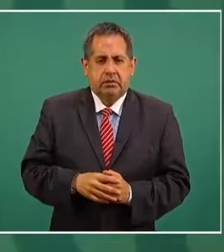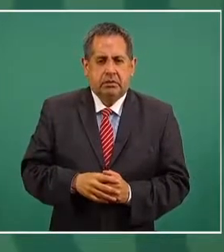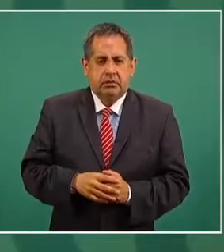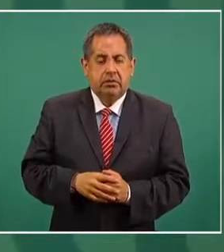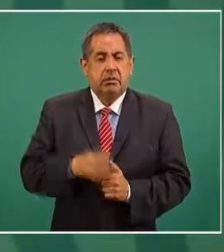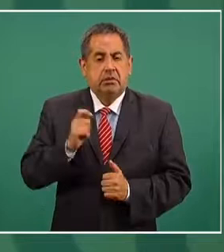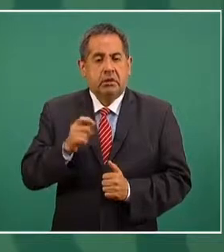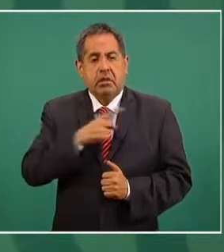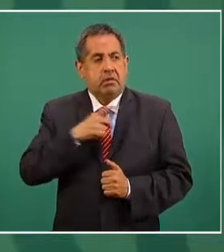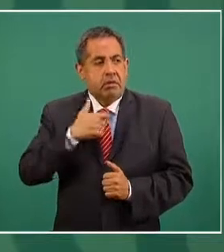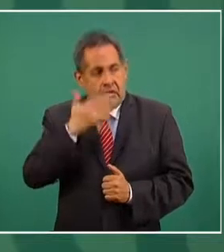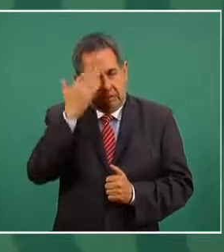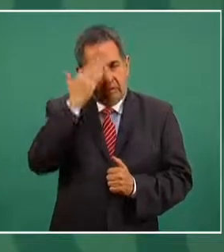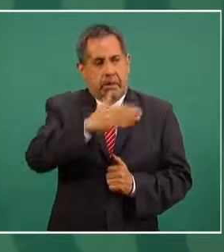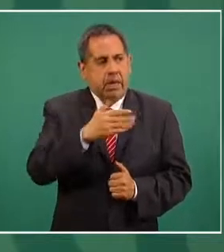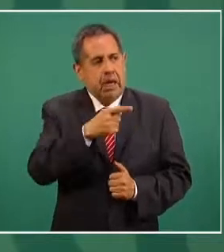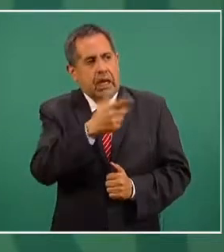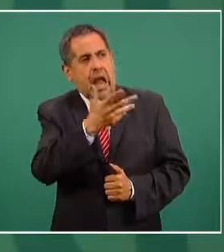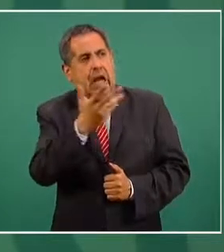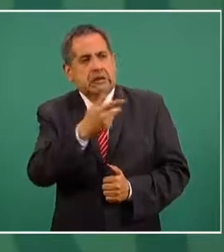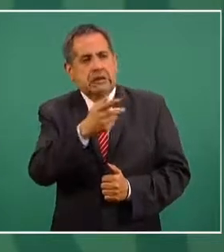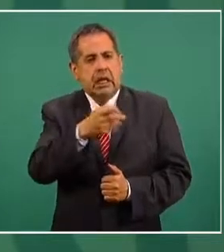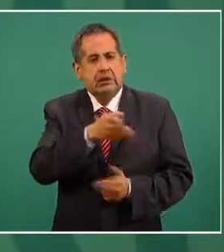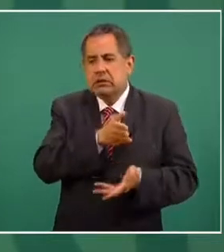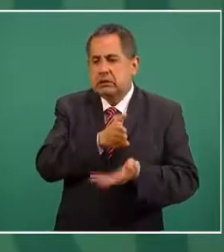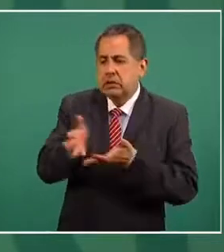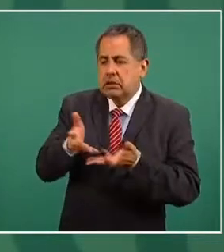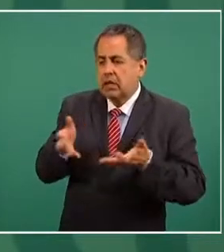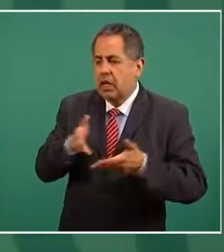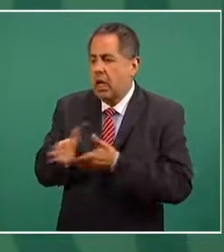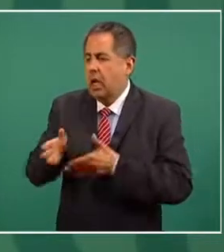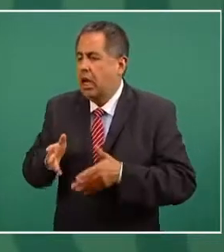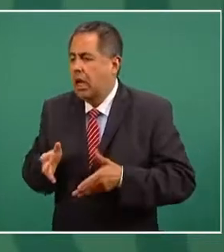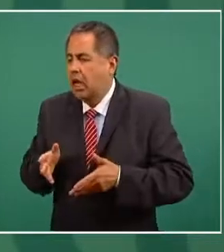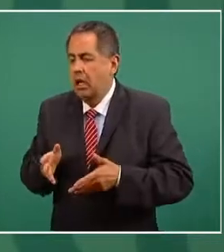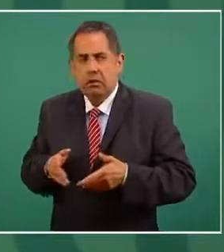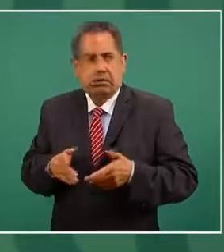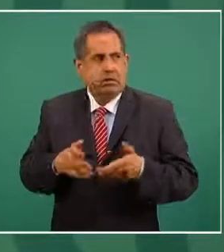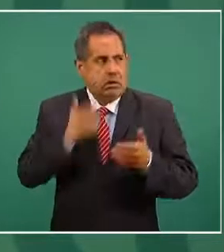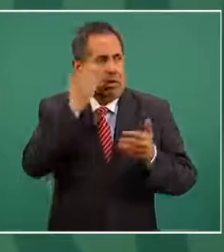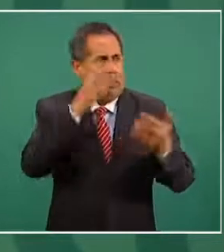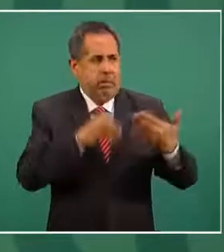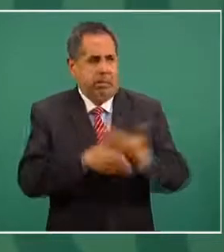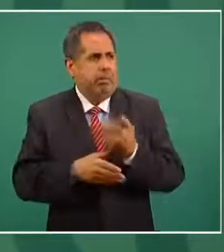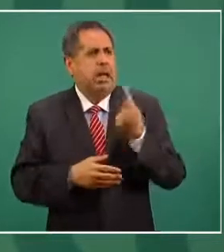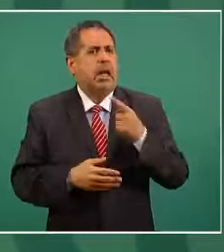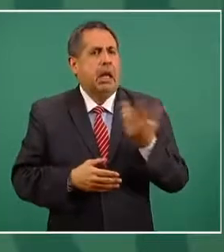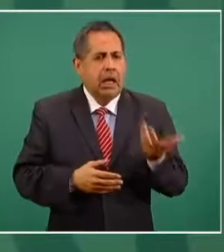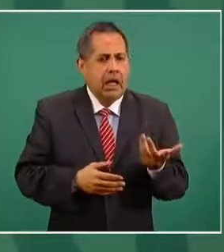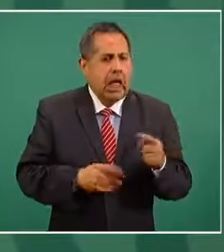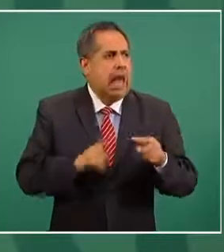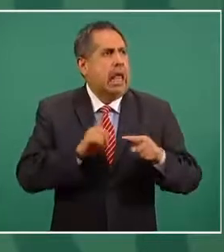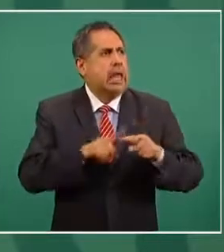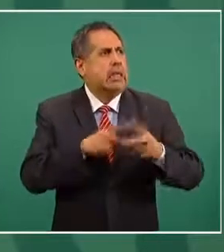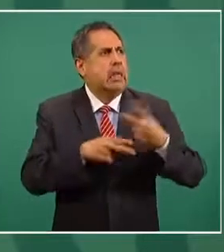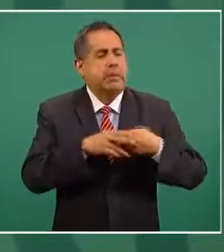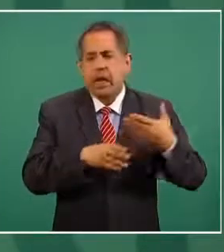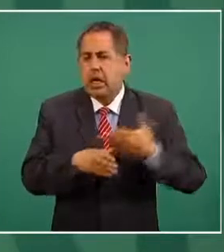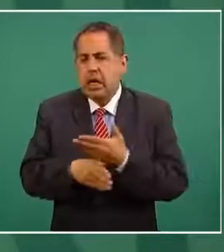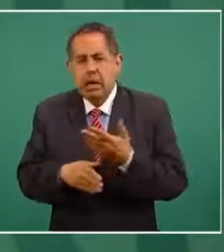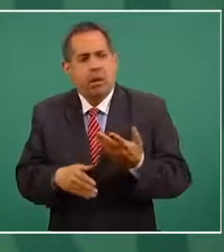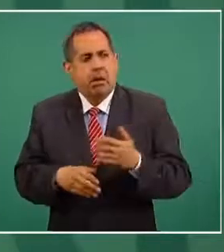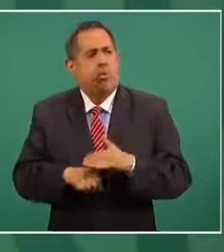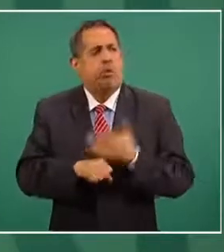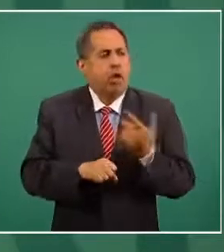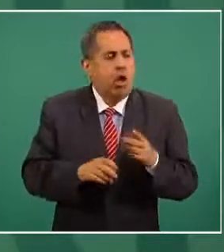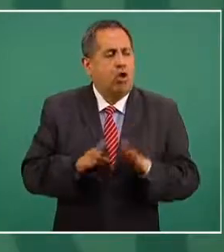saber lo que se hace en nuestro territorio quiénes están interviniendo bajo qué